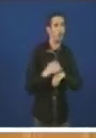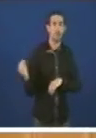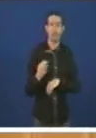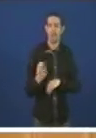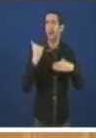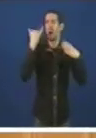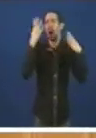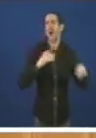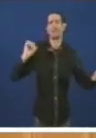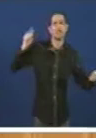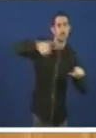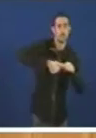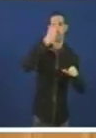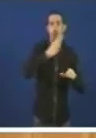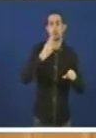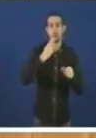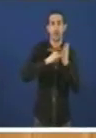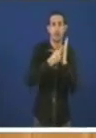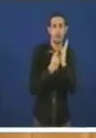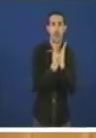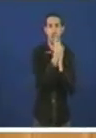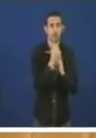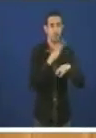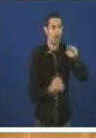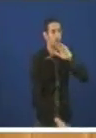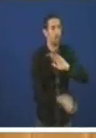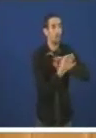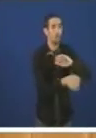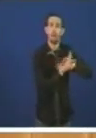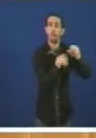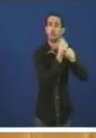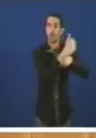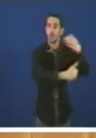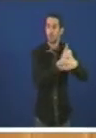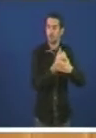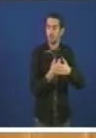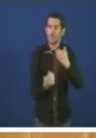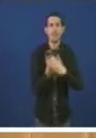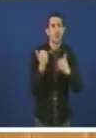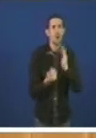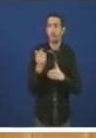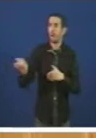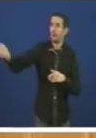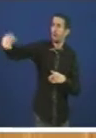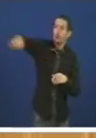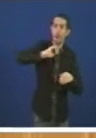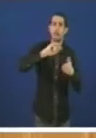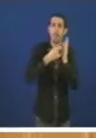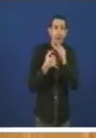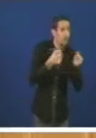compromisos e denomeados planes de reinstallización todos unha xa outros incumpridos todos